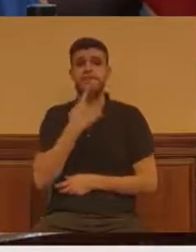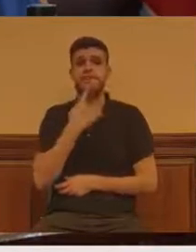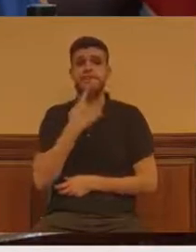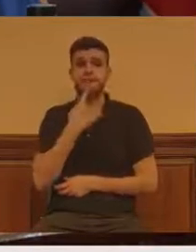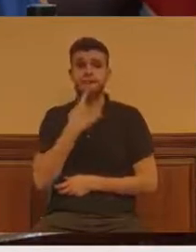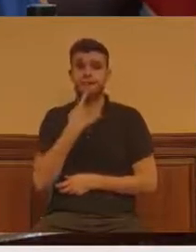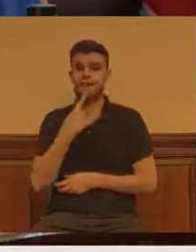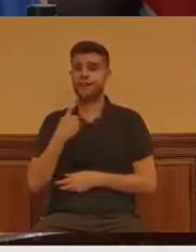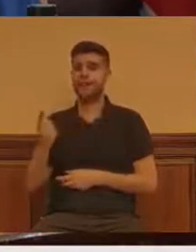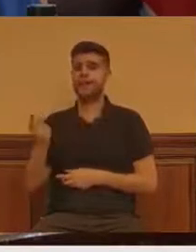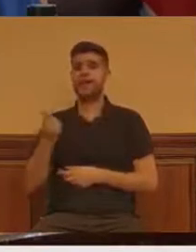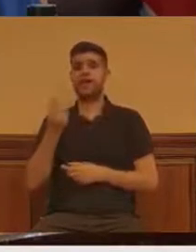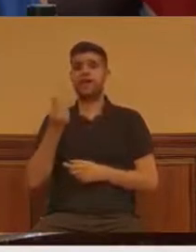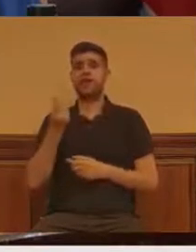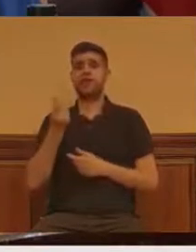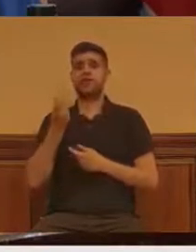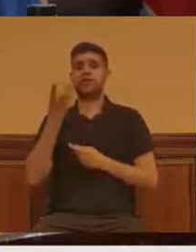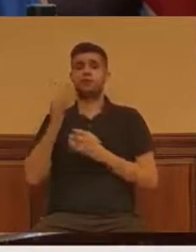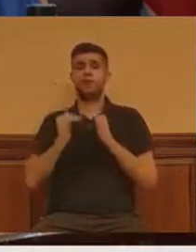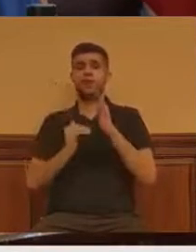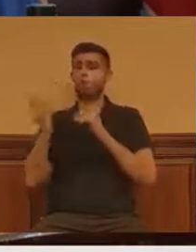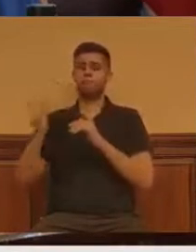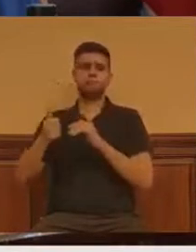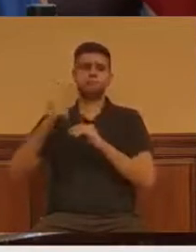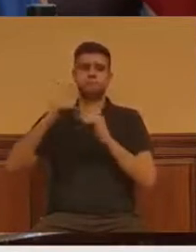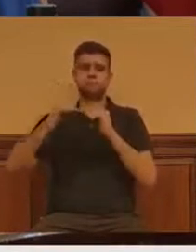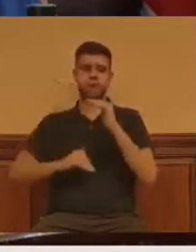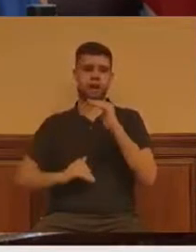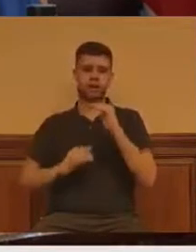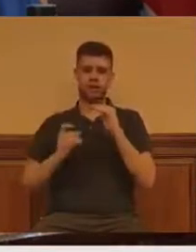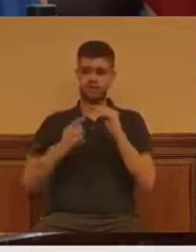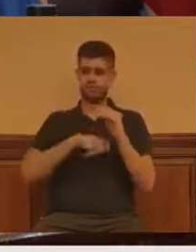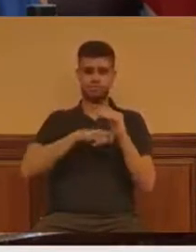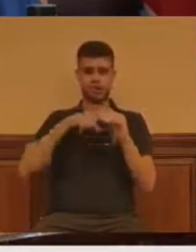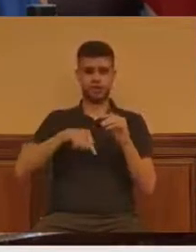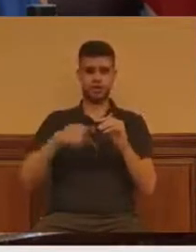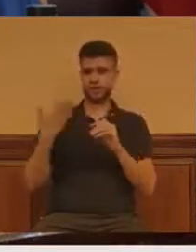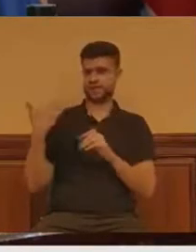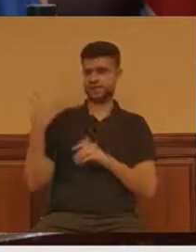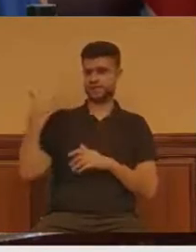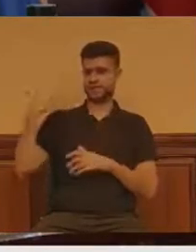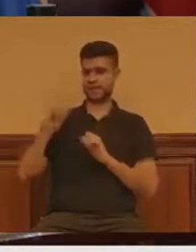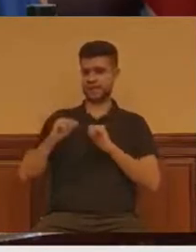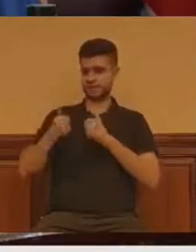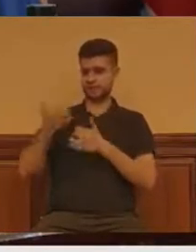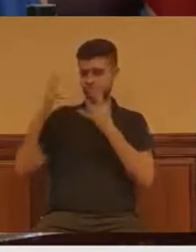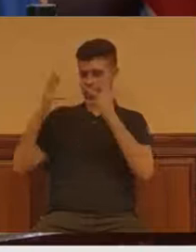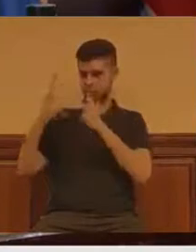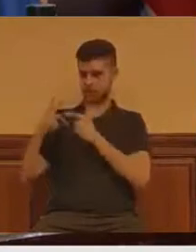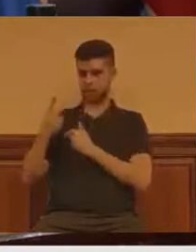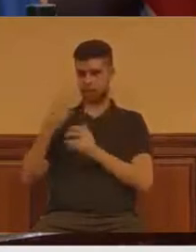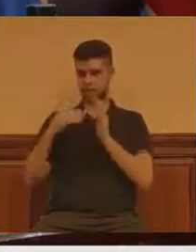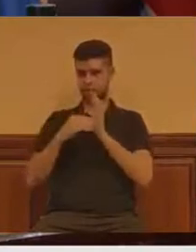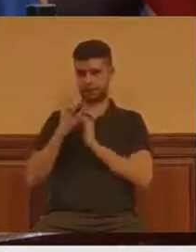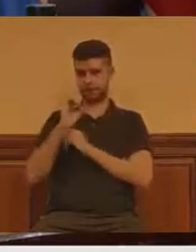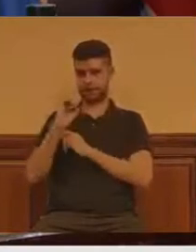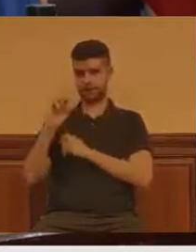baja en España desde que se empezaron a contabilizar los asesinatos de mujeres en el año 2003.